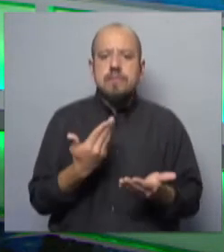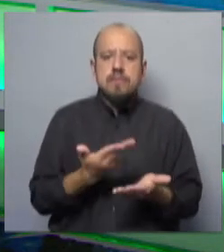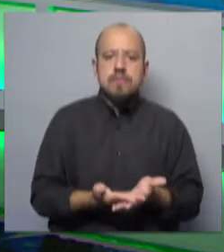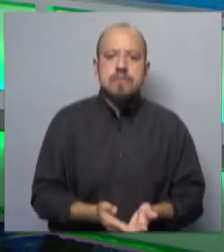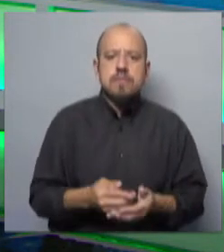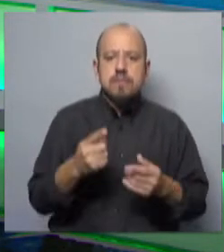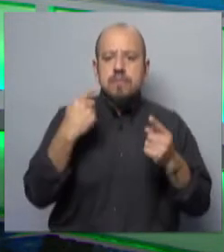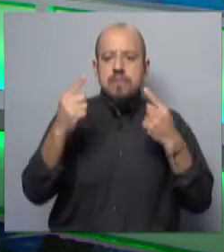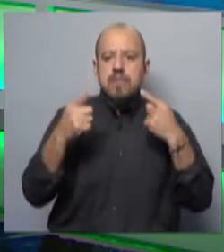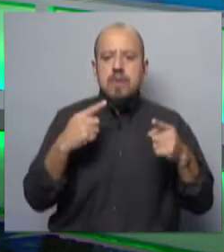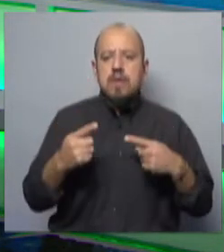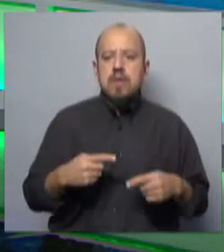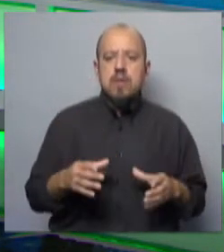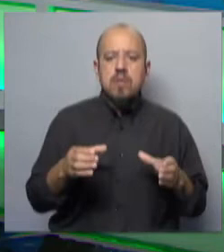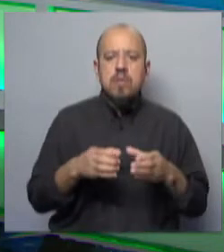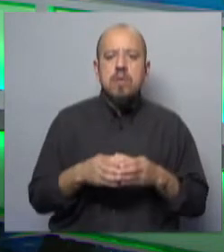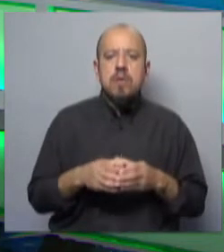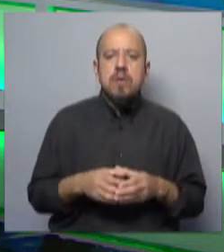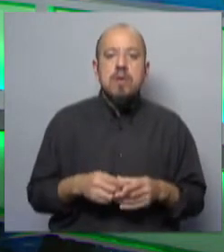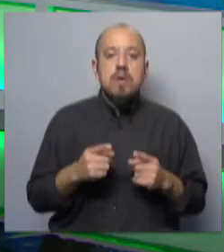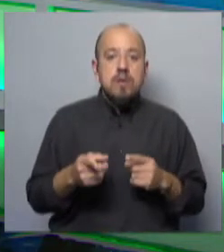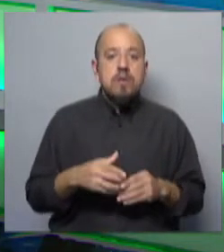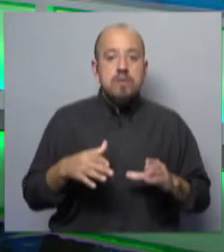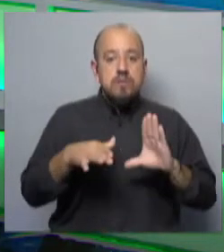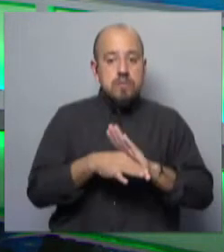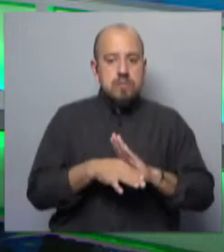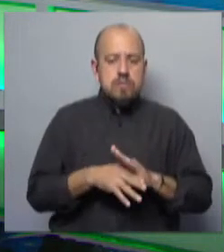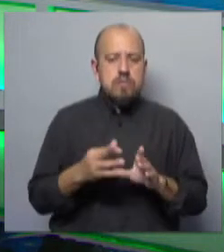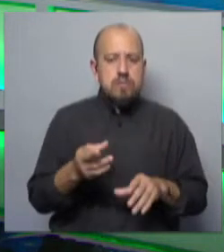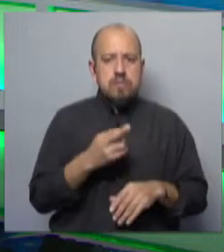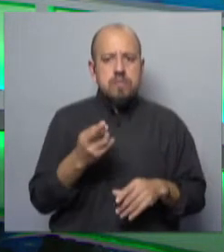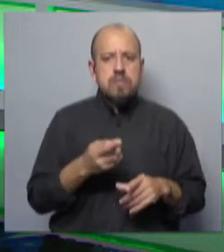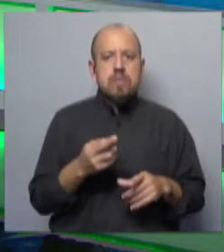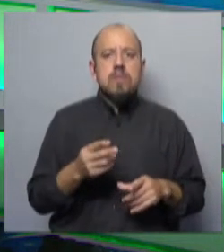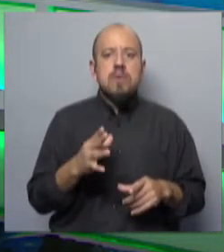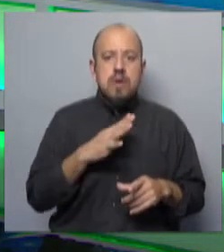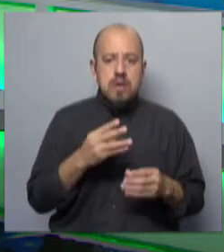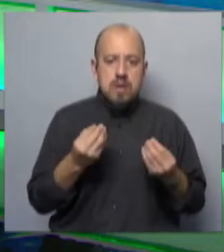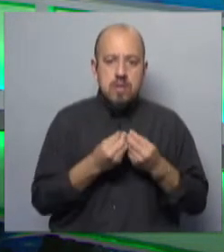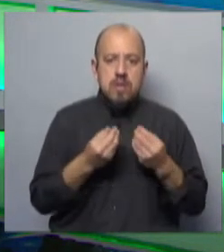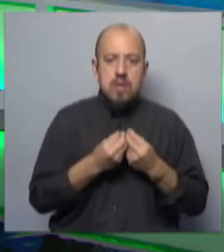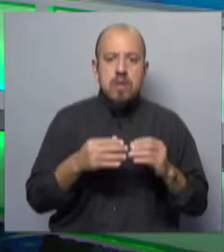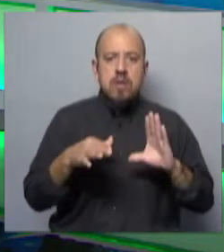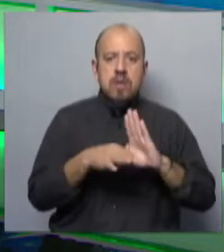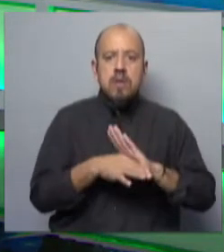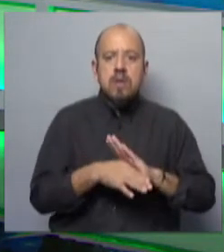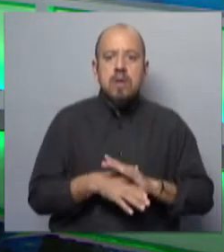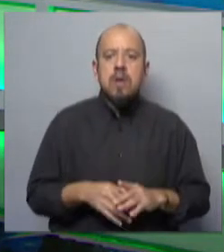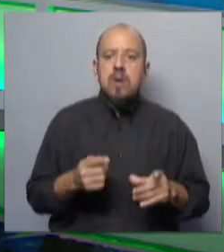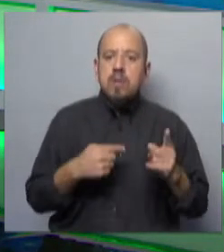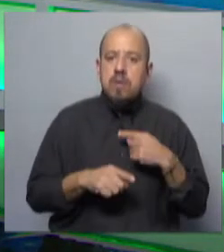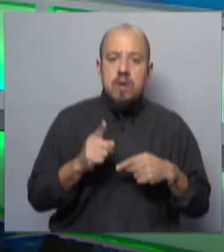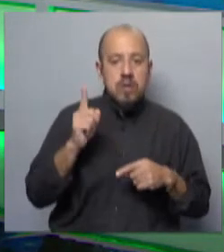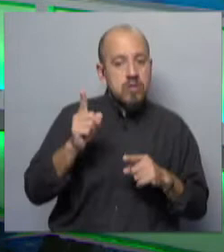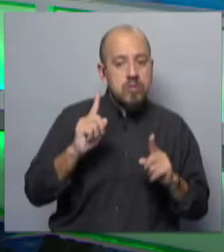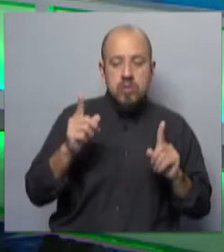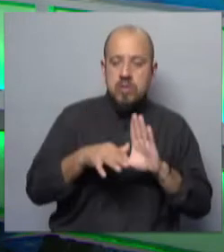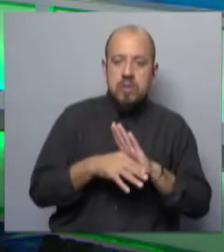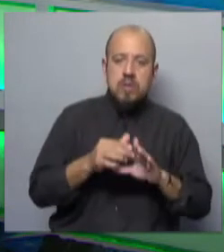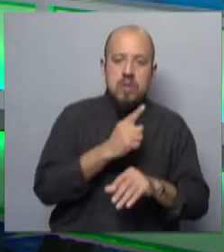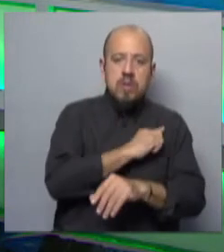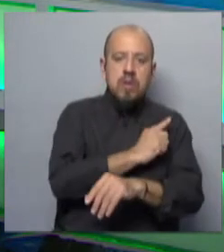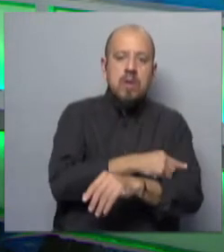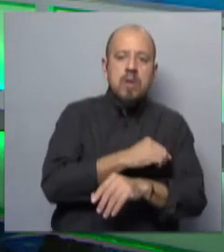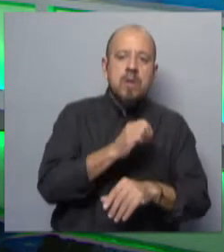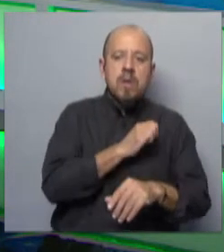de distintos sectores, algunas que decíamos hasta coincidencias un poco extrañas, pero hay muchas coincidencias, pero que no van en la línea del Poder Ejecutivo. Lo